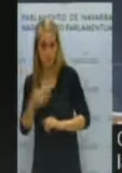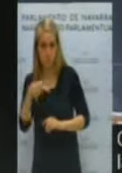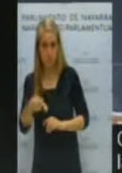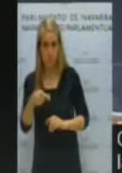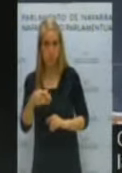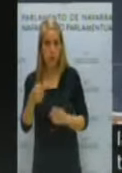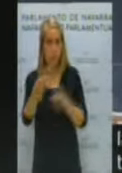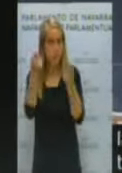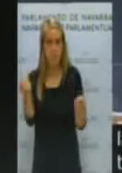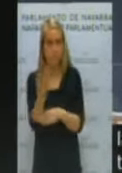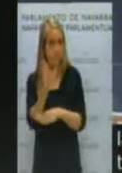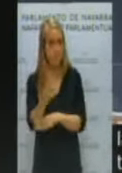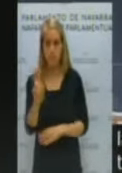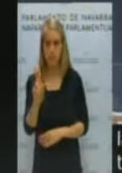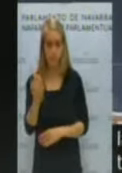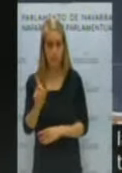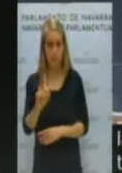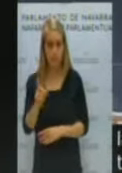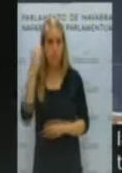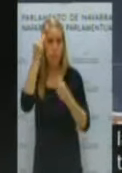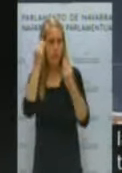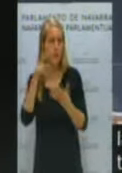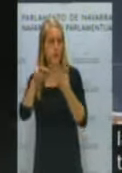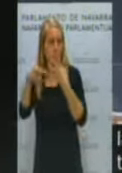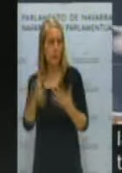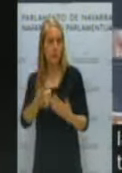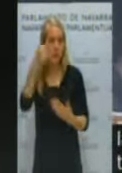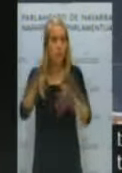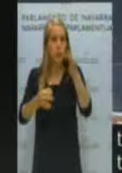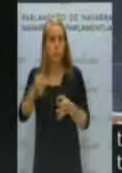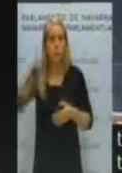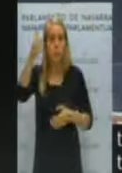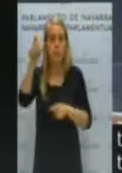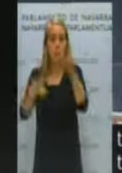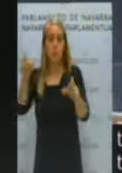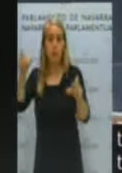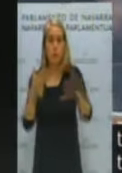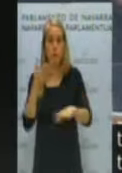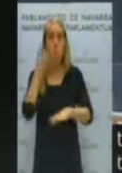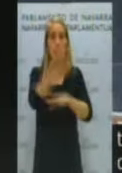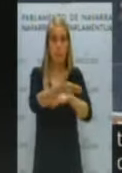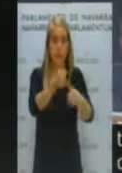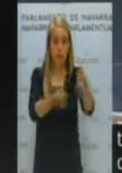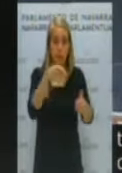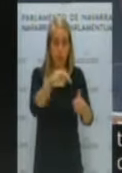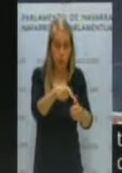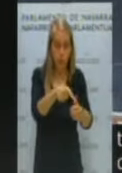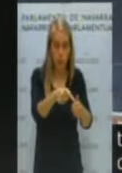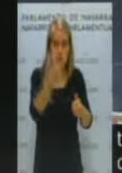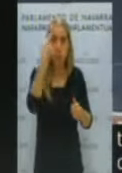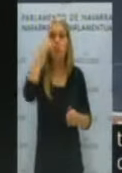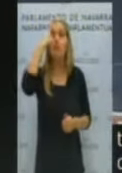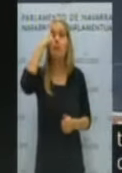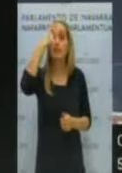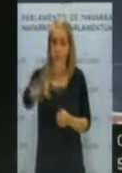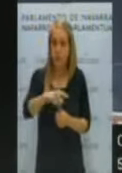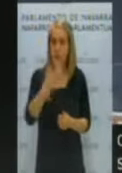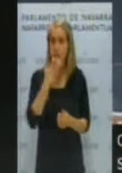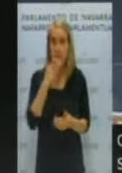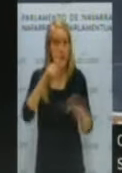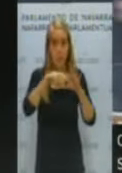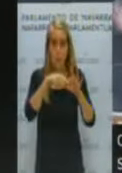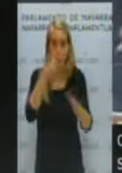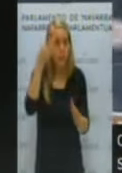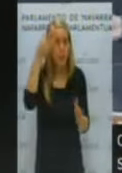sin publicar. No creen que es más transparente y más justo que los opositores cuando se presenten a esta oposición sepan que si no pueden sacar la plaza